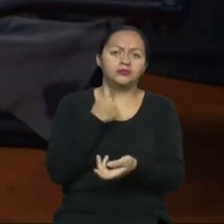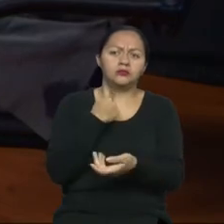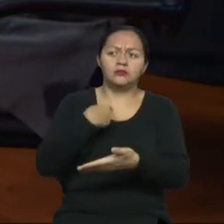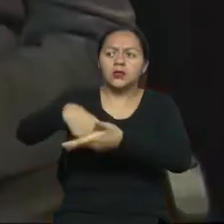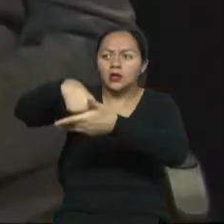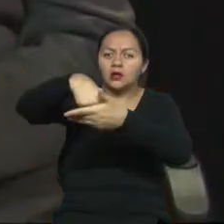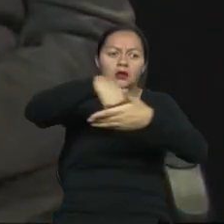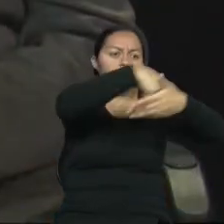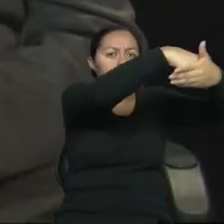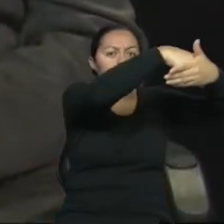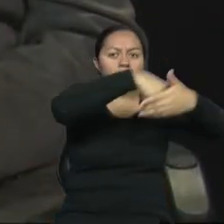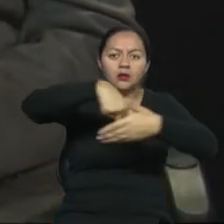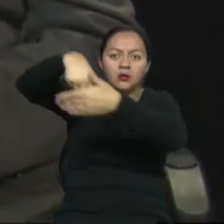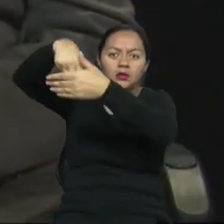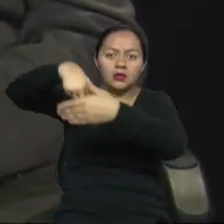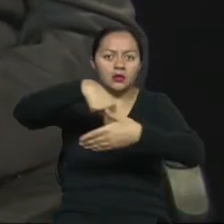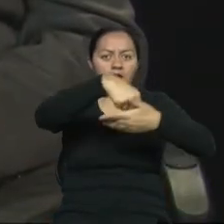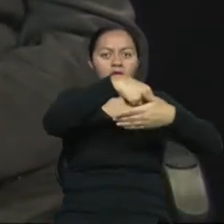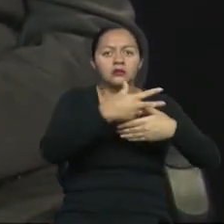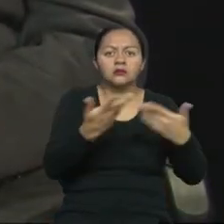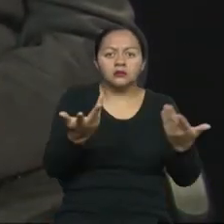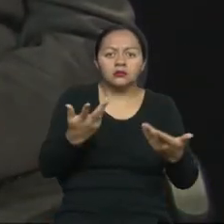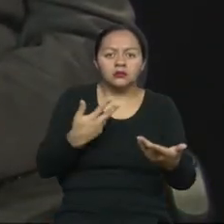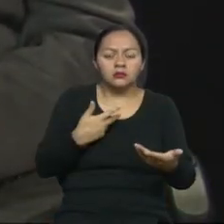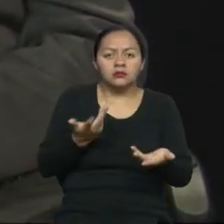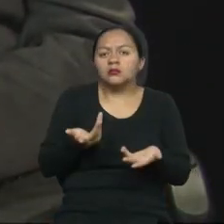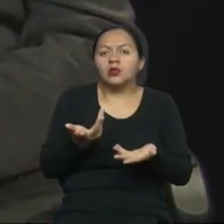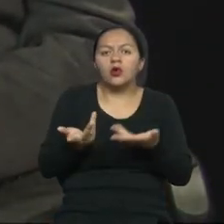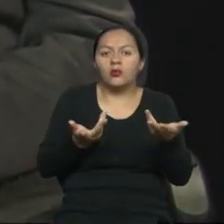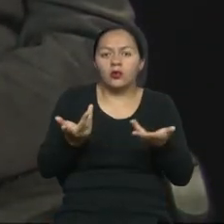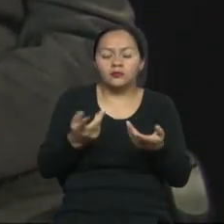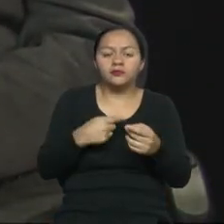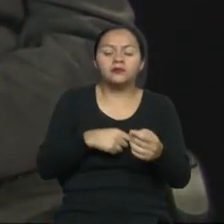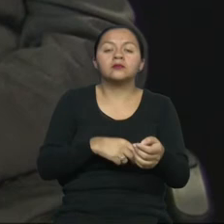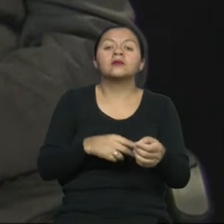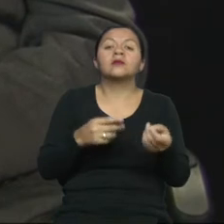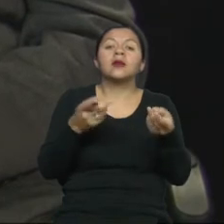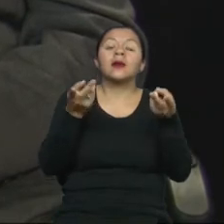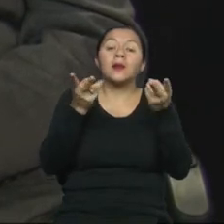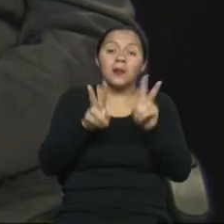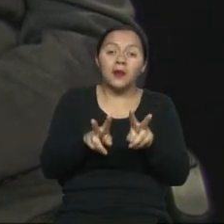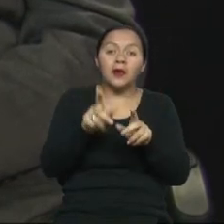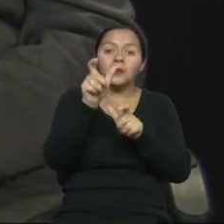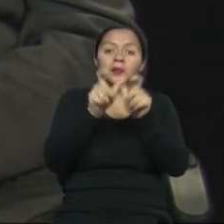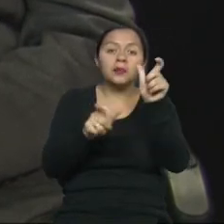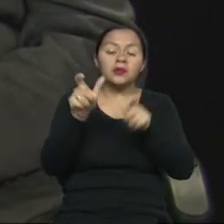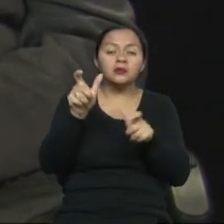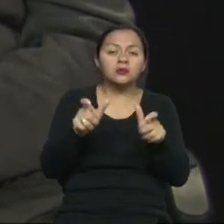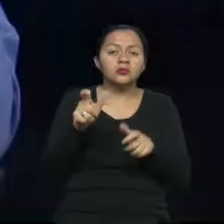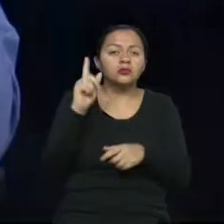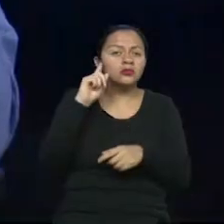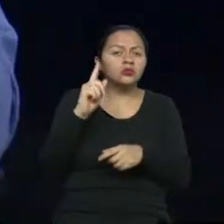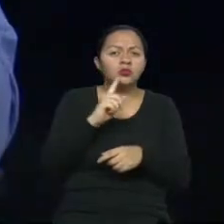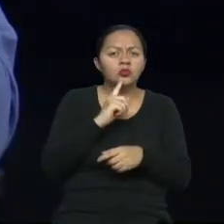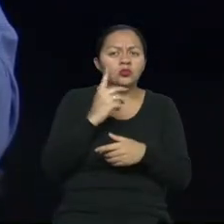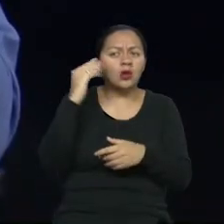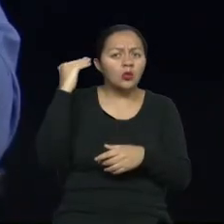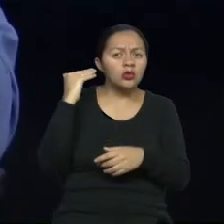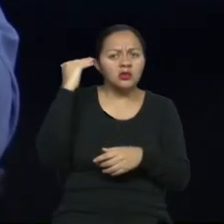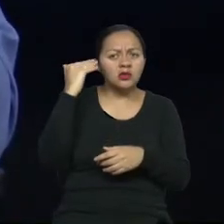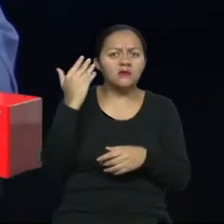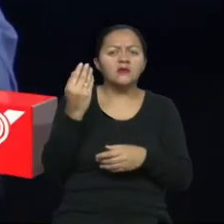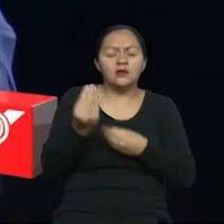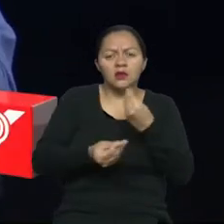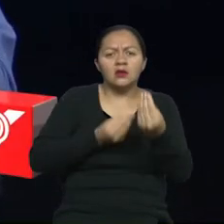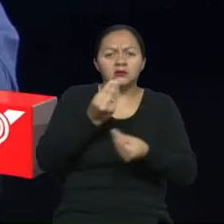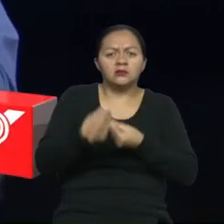tipo de, podríamos decir, de obstáculos en el camino. Y para las personas con discapacidad auditiva, ¿qué tipo de transformaciones